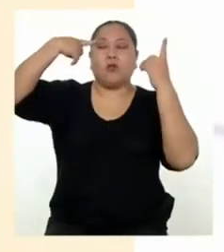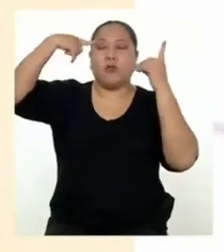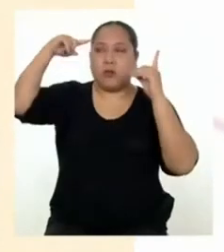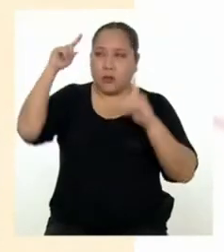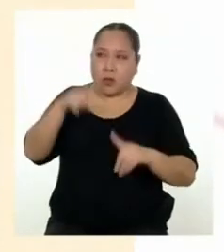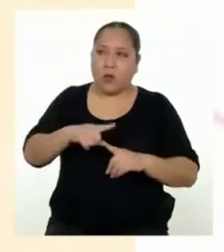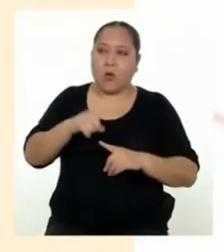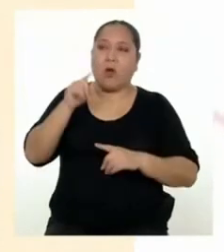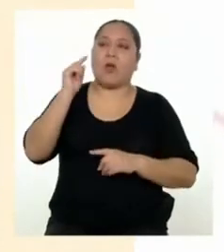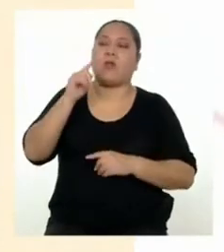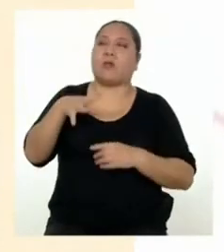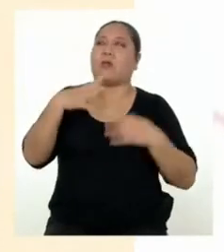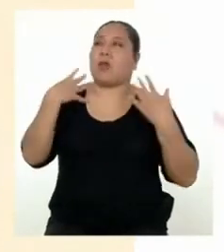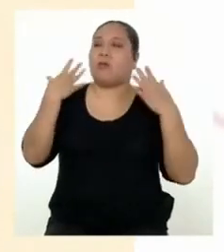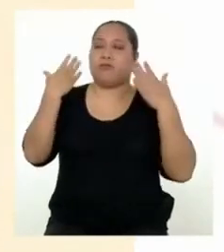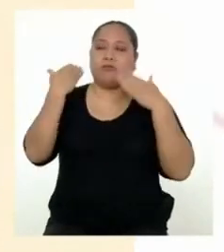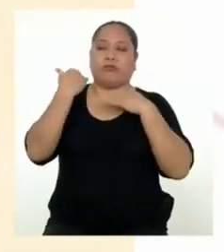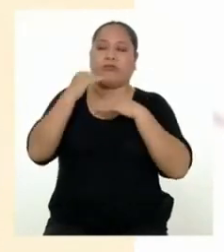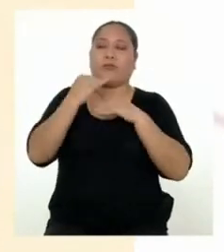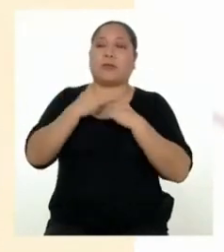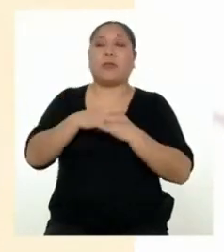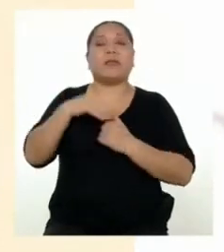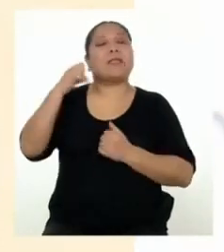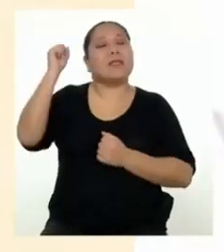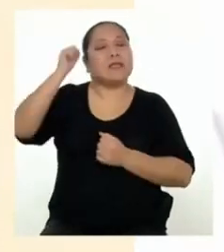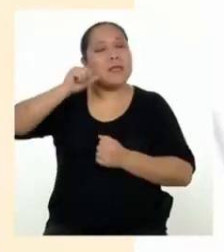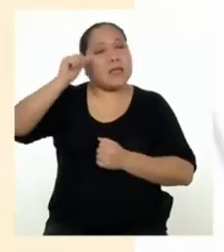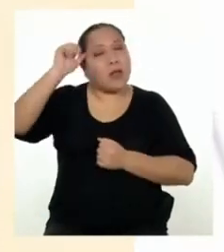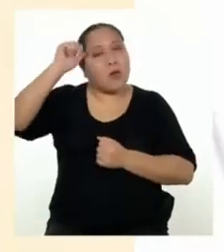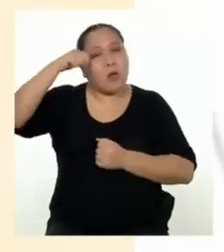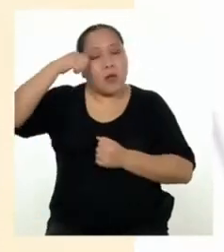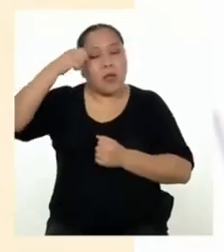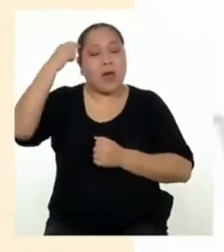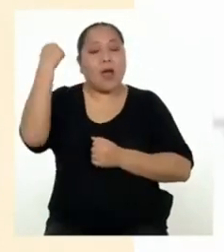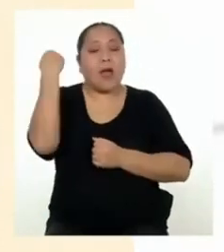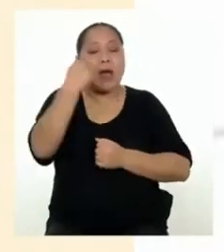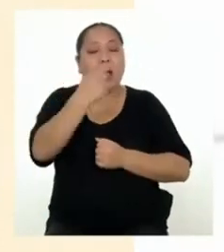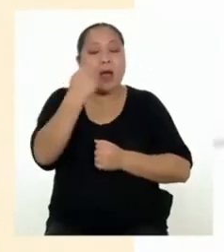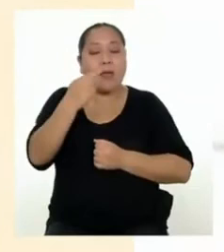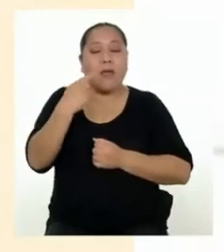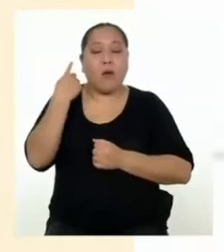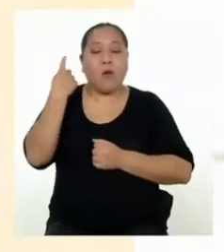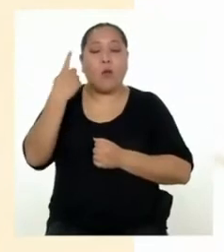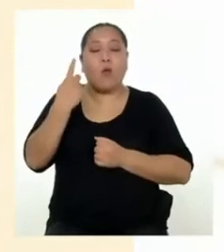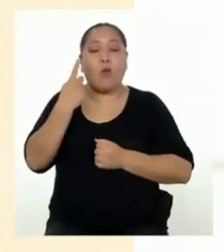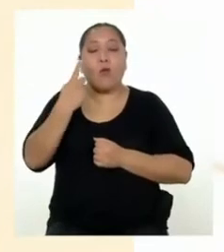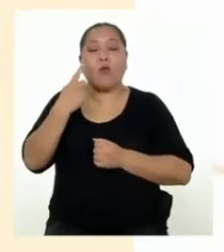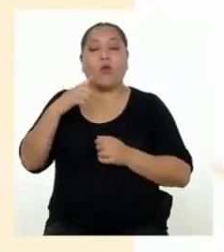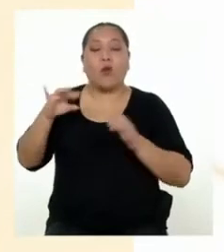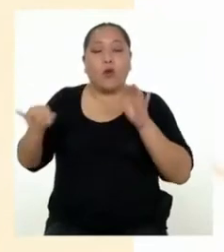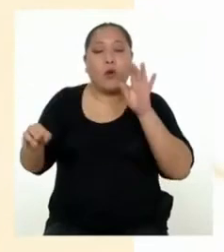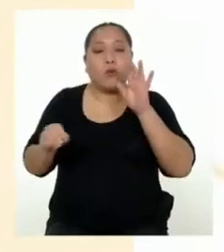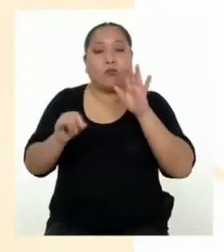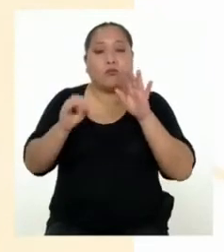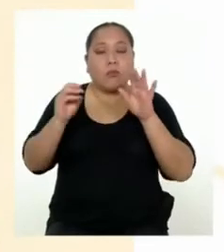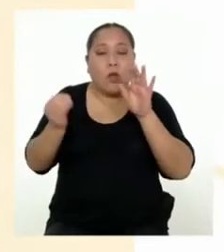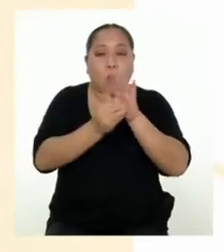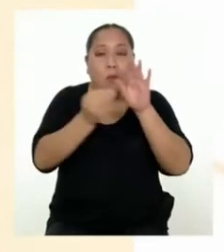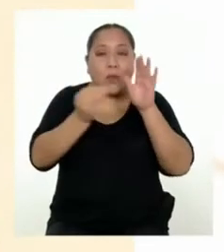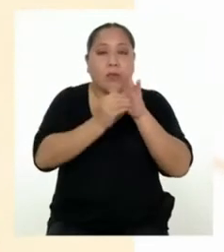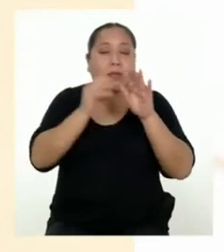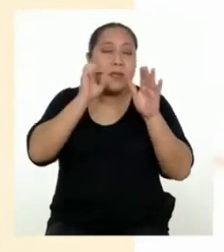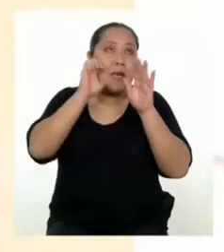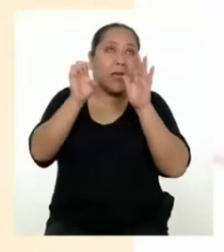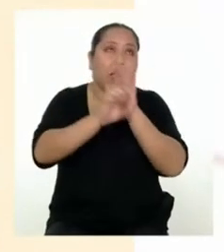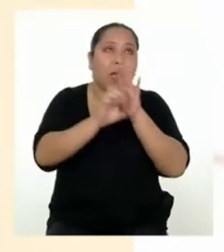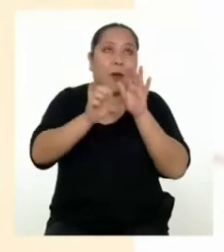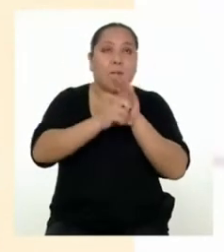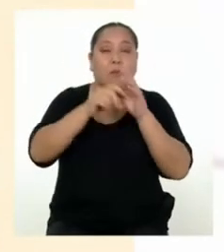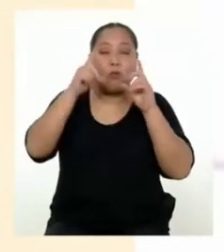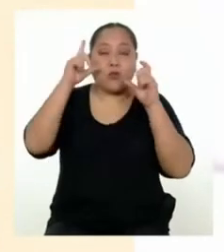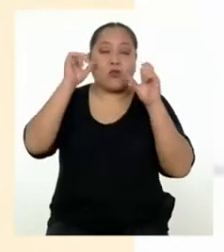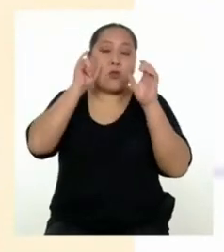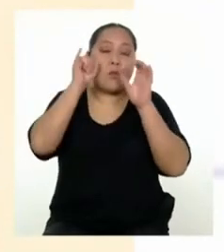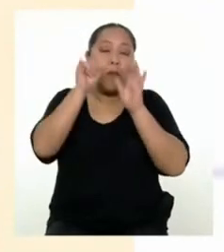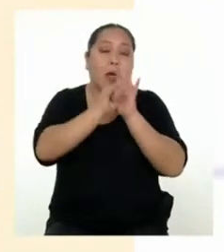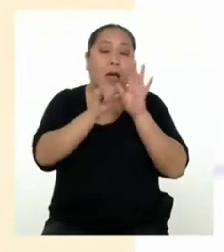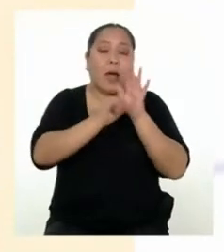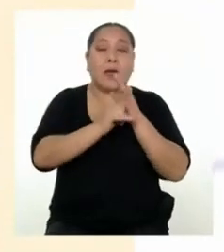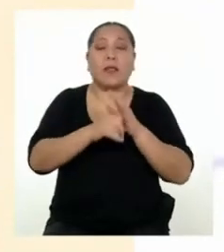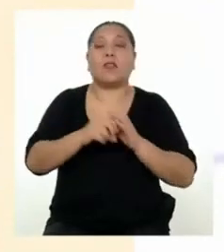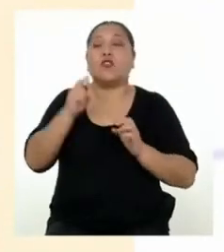Sí, Yanira. Recuerda, a cada acuerdo le regalás una descripción o ejemplos a través de una o dos ideas.